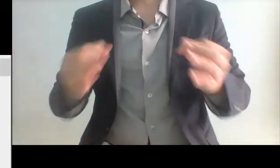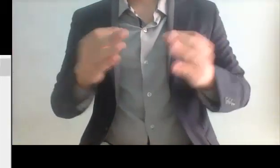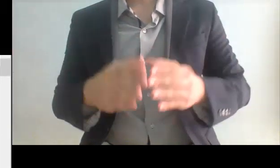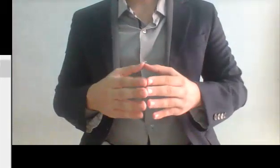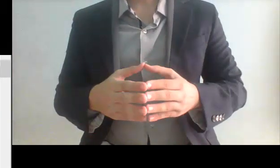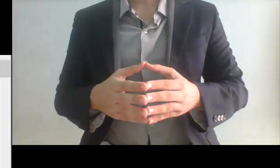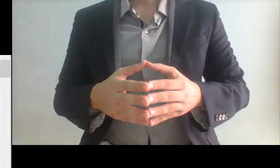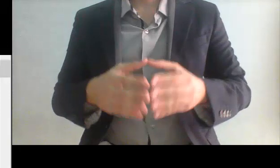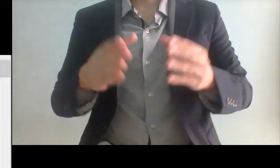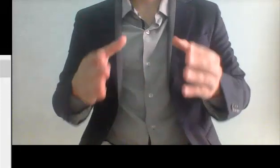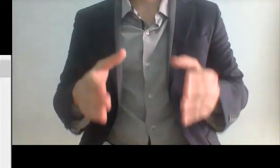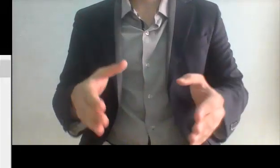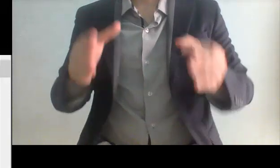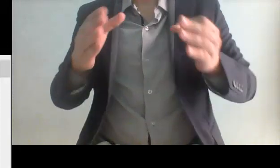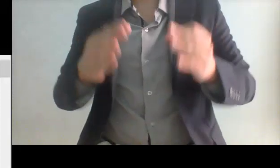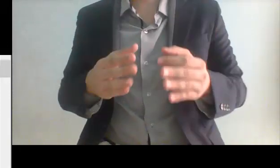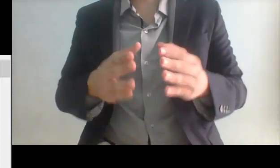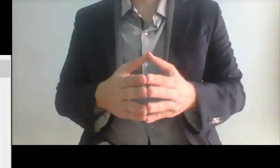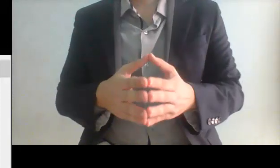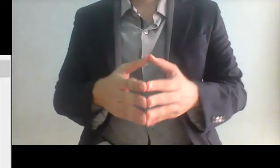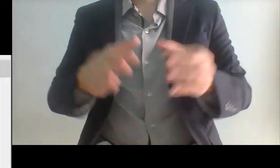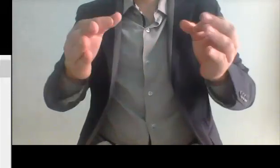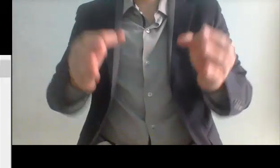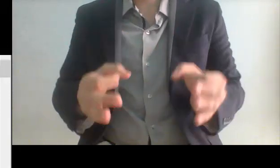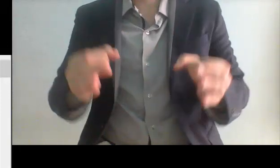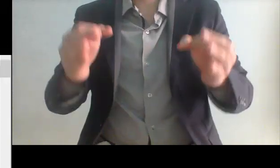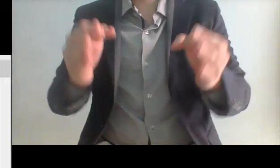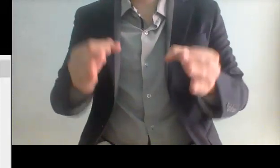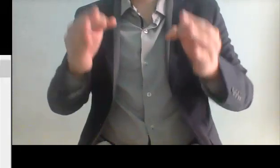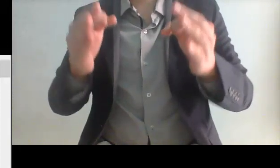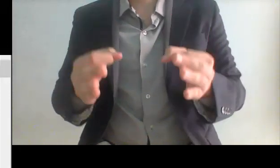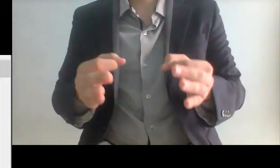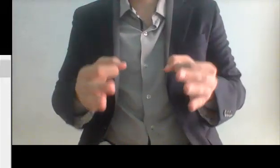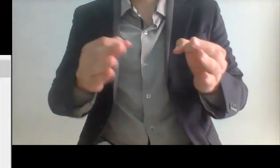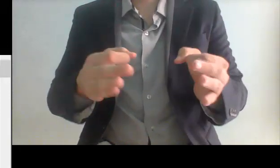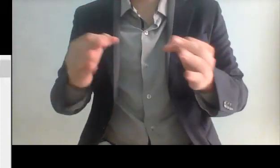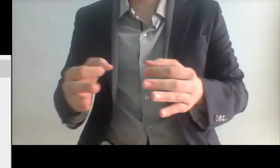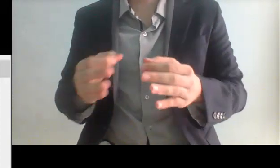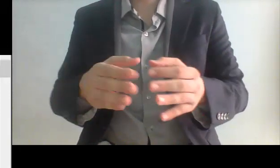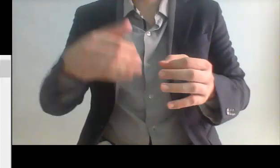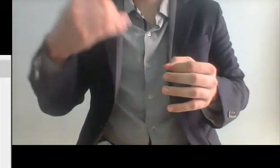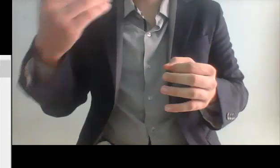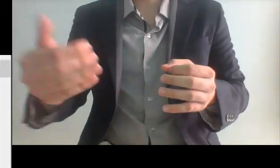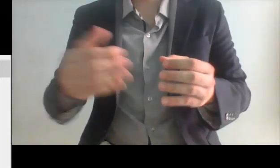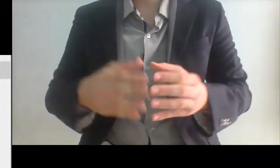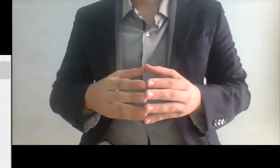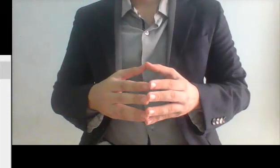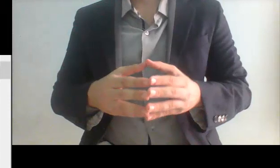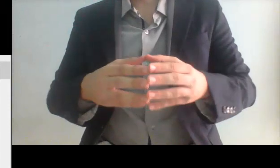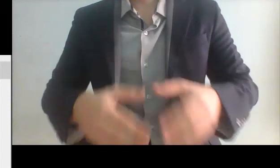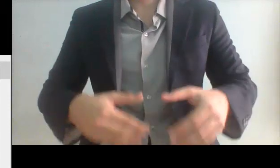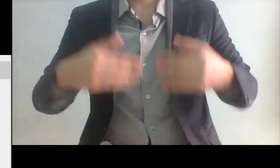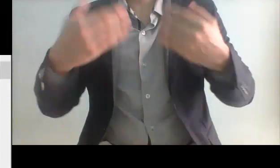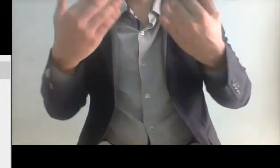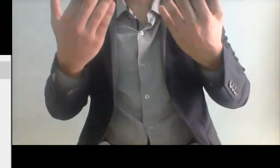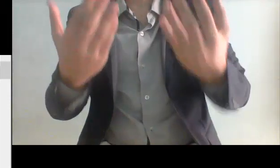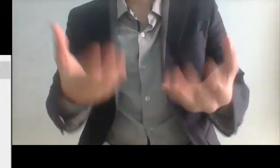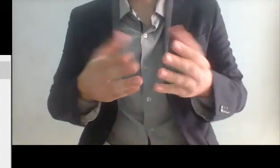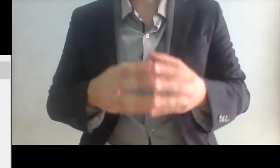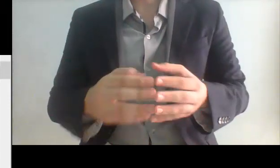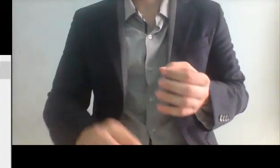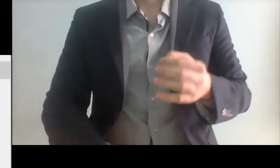que el que autorizó eso fue nada más nada menos que la secretaria de Cien de Crédito Público que manejaba Meade y donde su